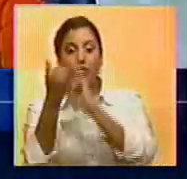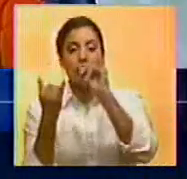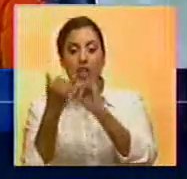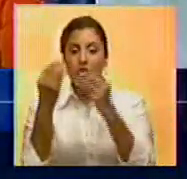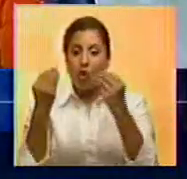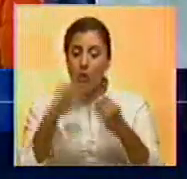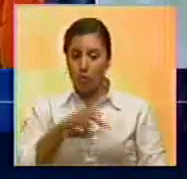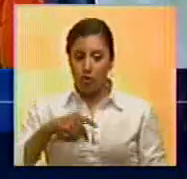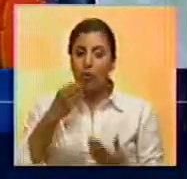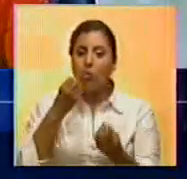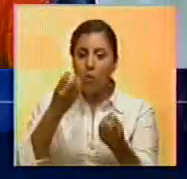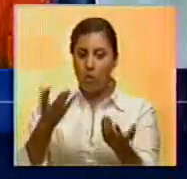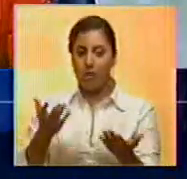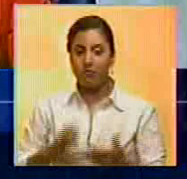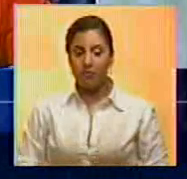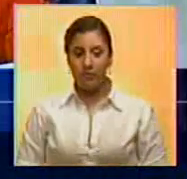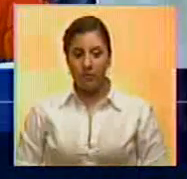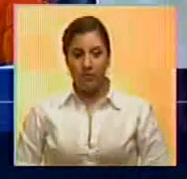como lo vamos a revelar.